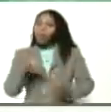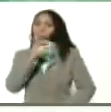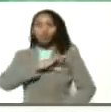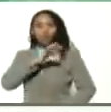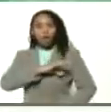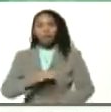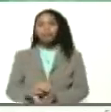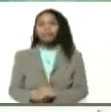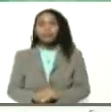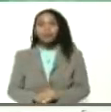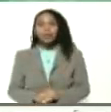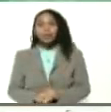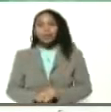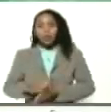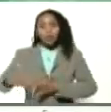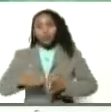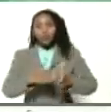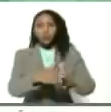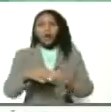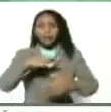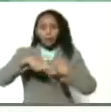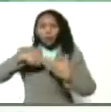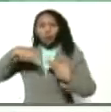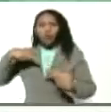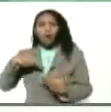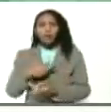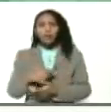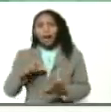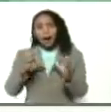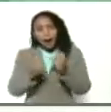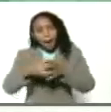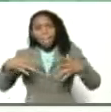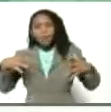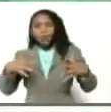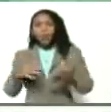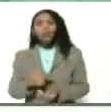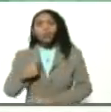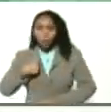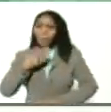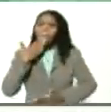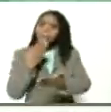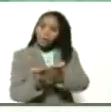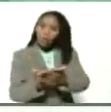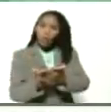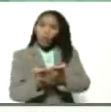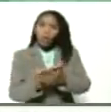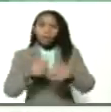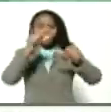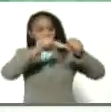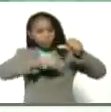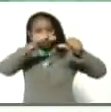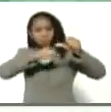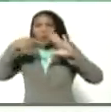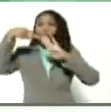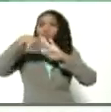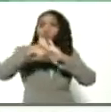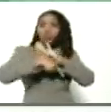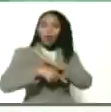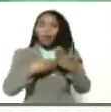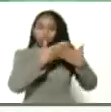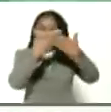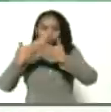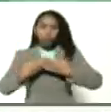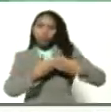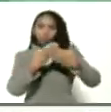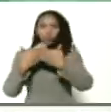y corrientes revolucionarias del campo. Le he pedido que revisemos a fondo y estudiemos a